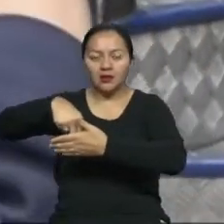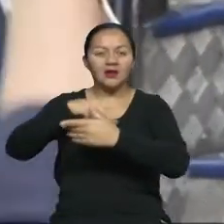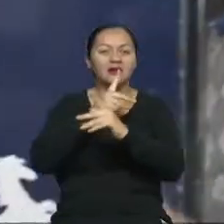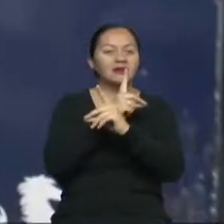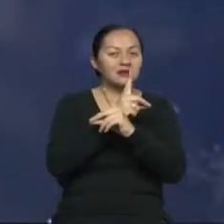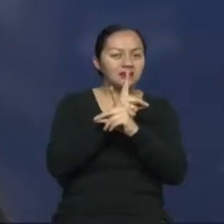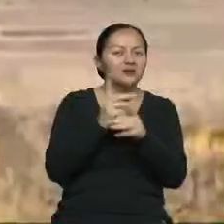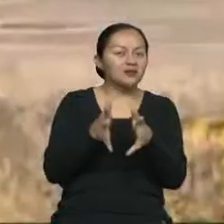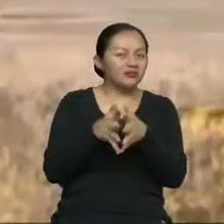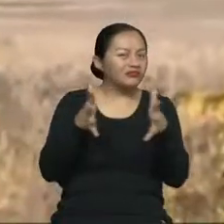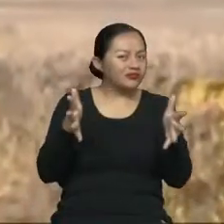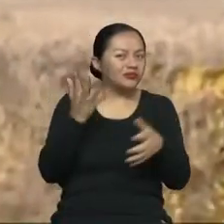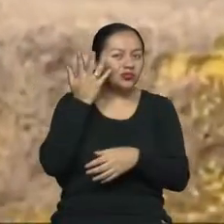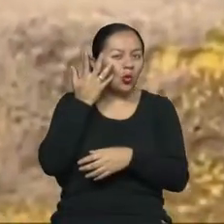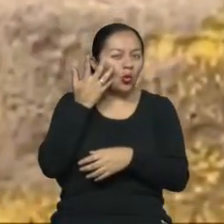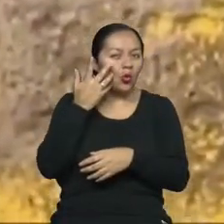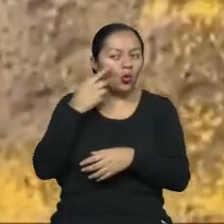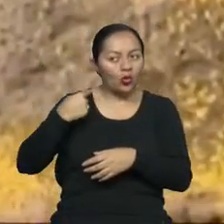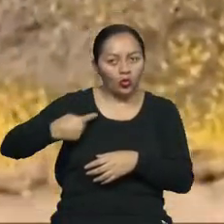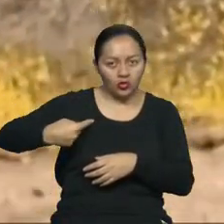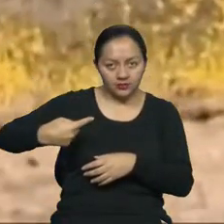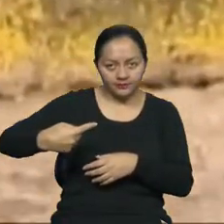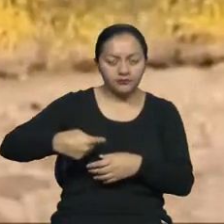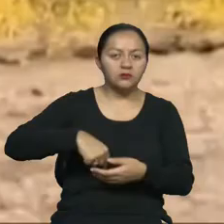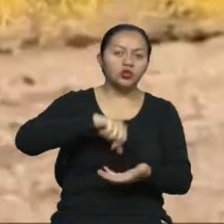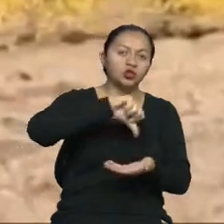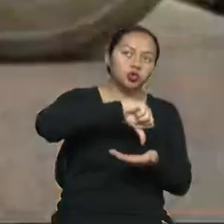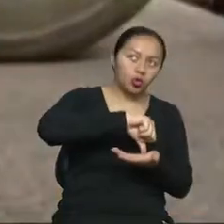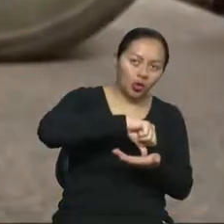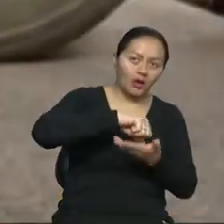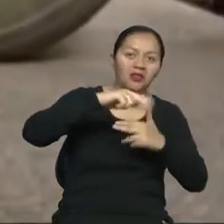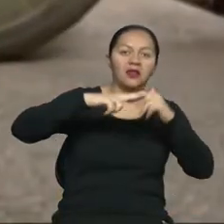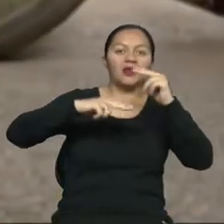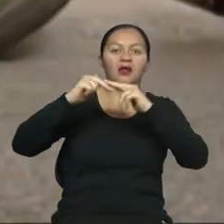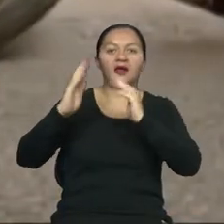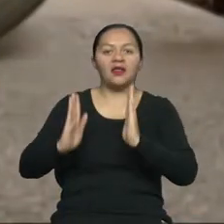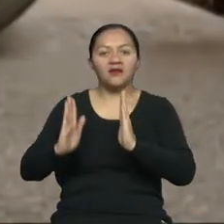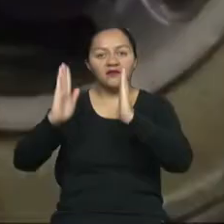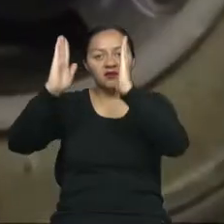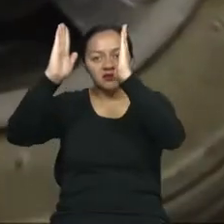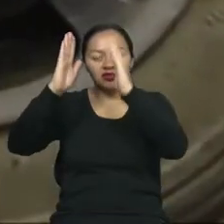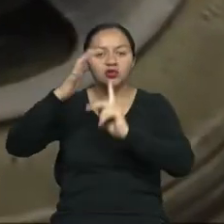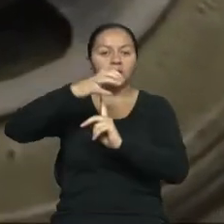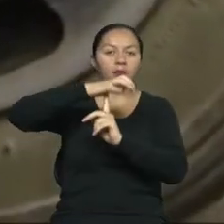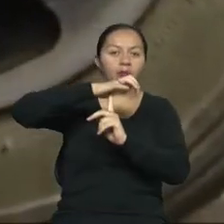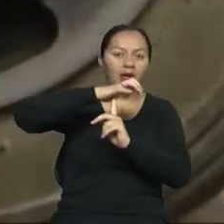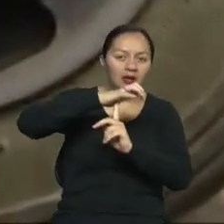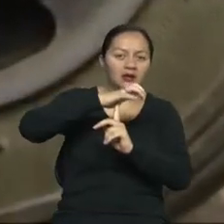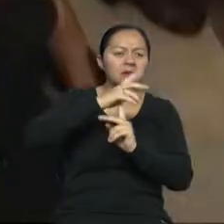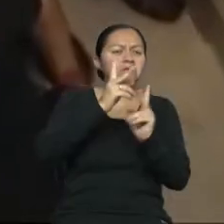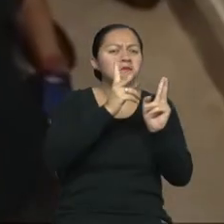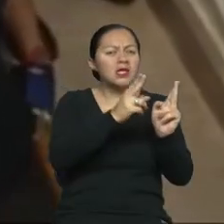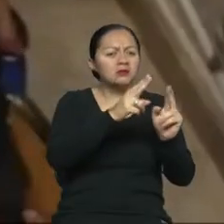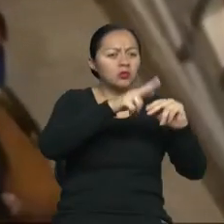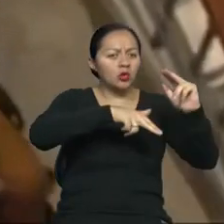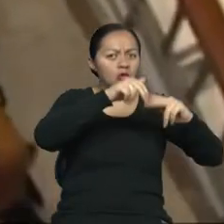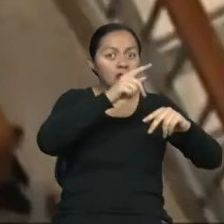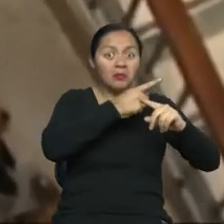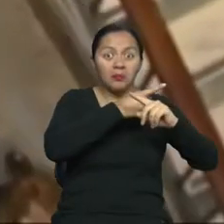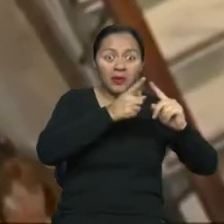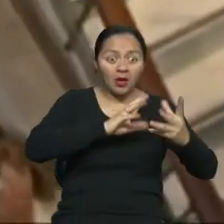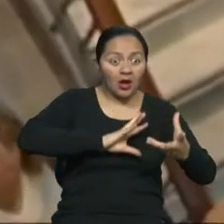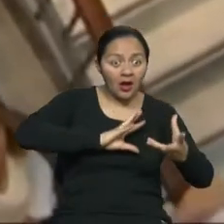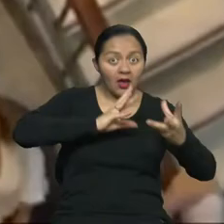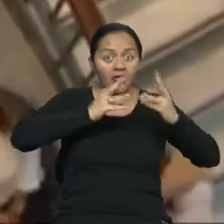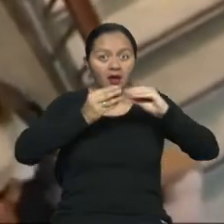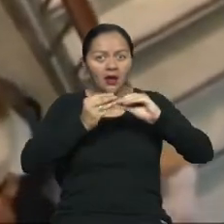enfrentar día a día. Las ciudades, edificios y parques son construidos bajo criterios de estándares sin considerar a este